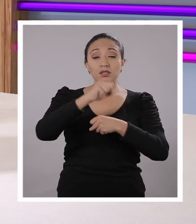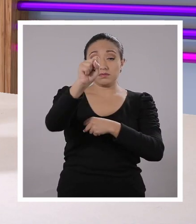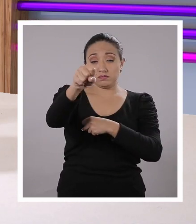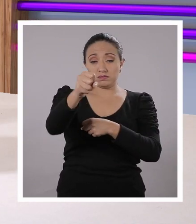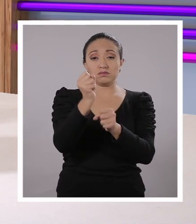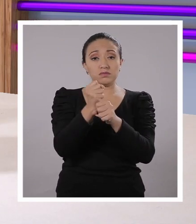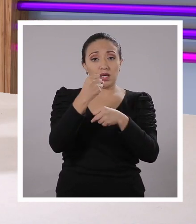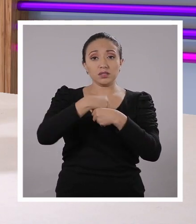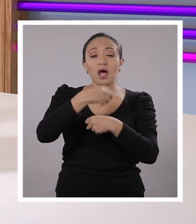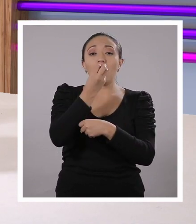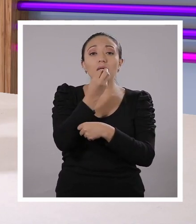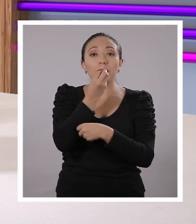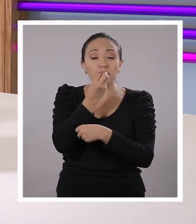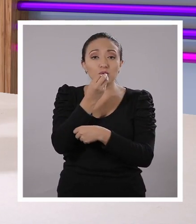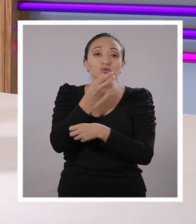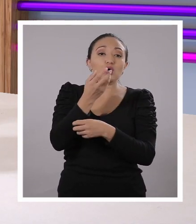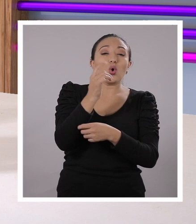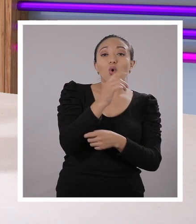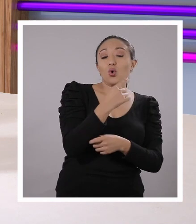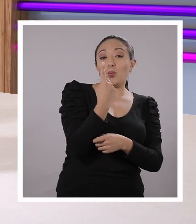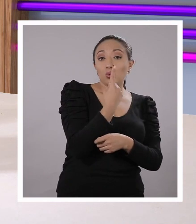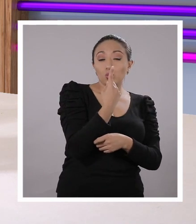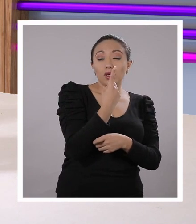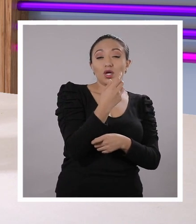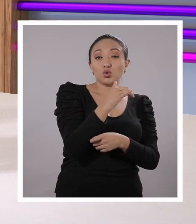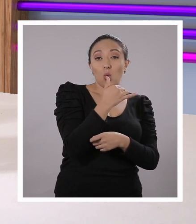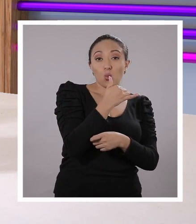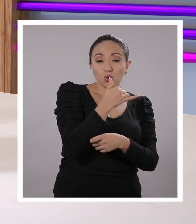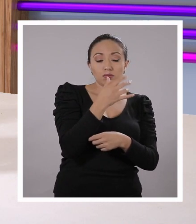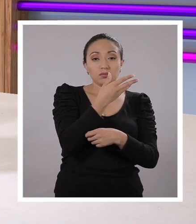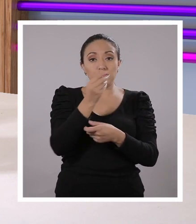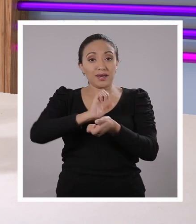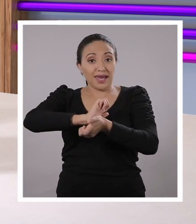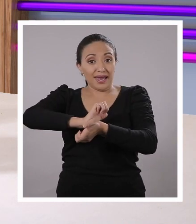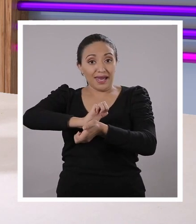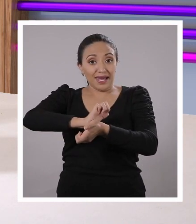Para hacer alimentos saludables, como el yogur y el queso.